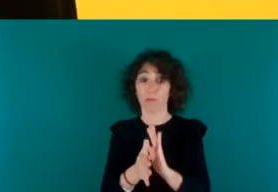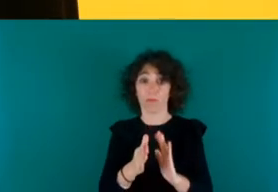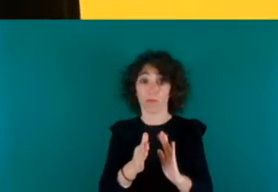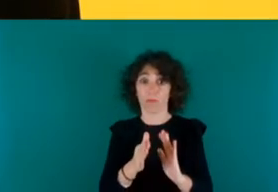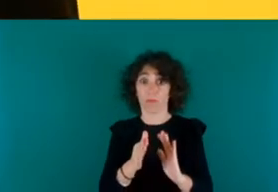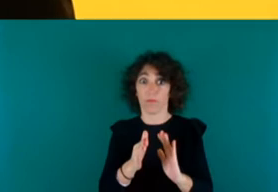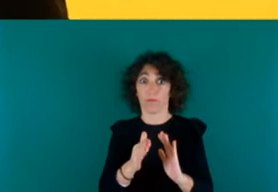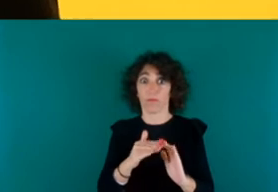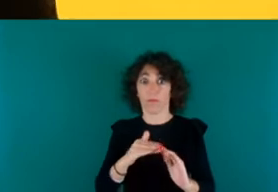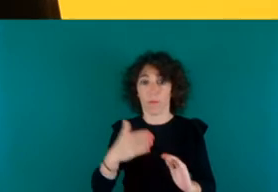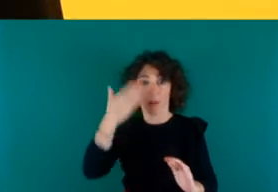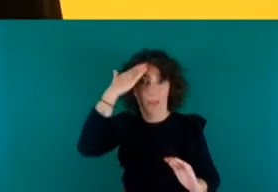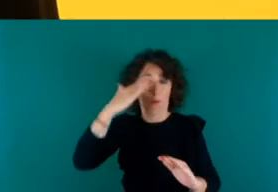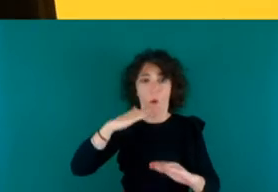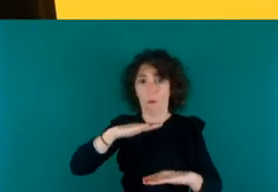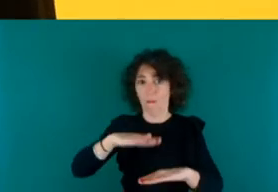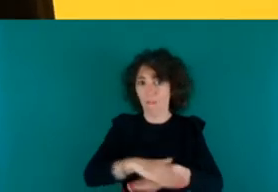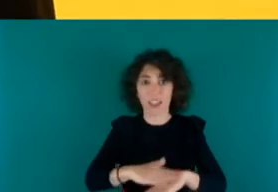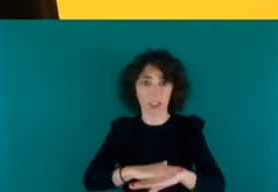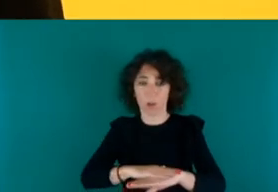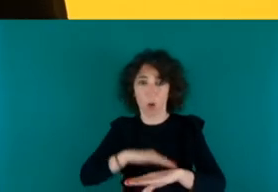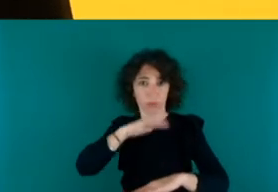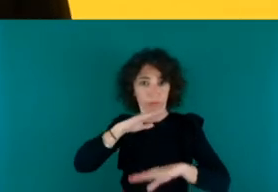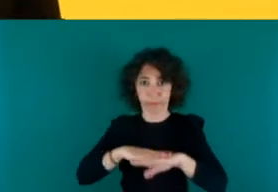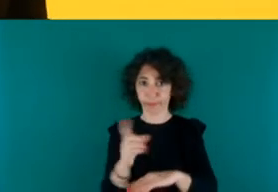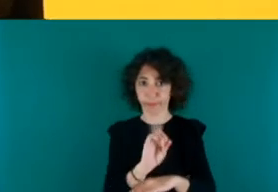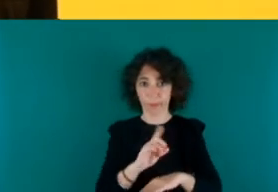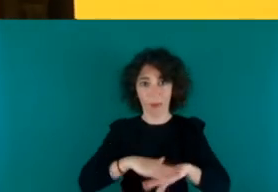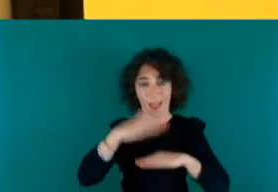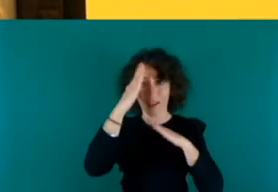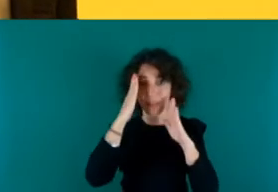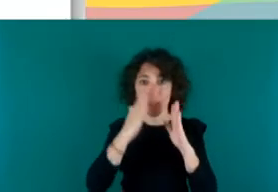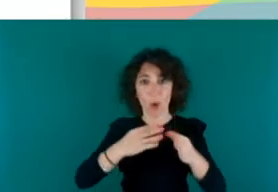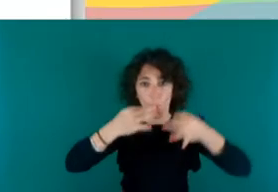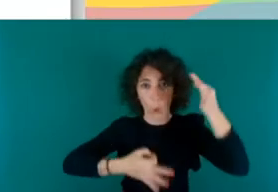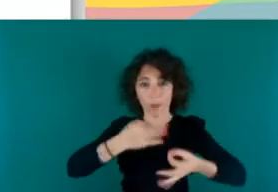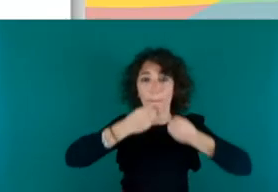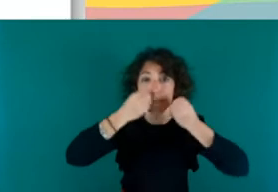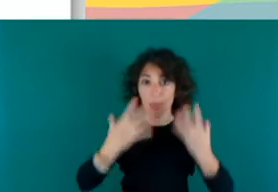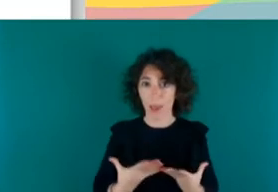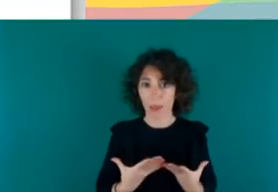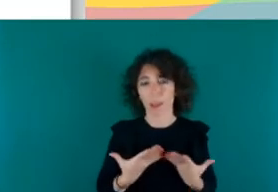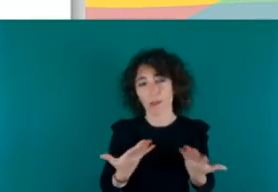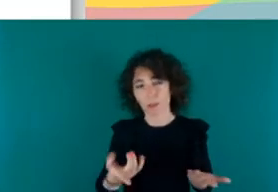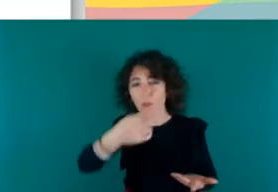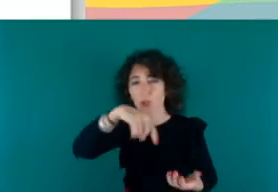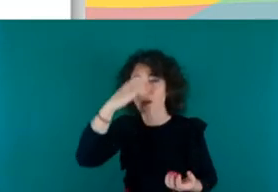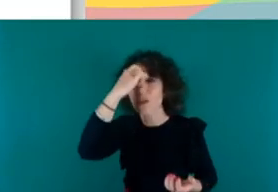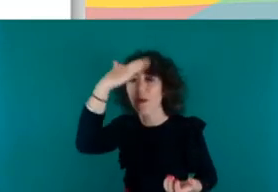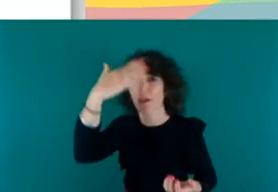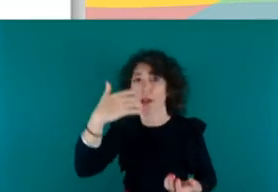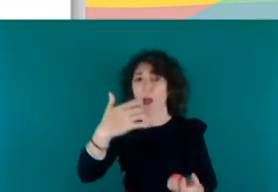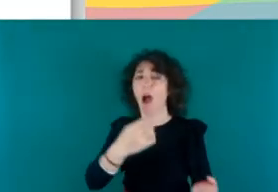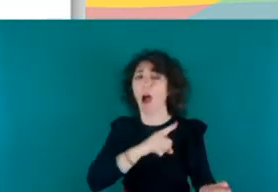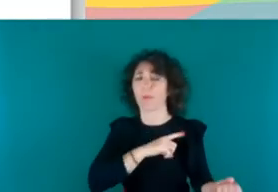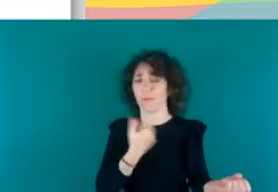fundamentales para la atención jurídica a estas personas. Y, por tanto, imagínense ustedes que esto me lo han contado chicos,